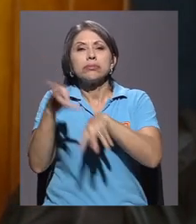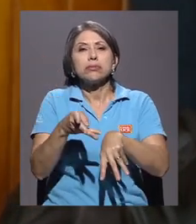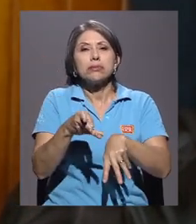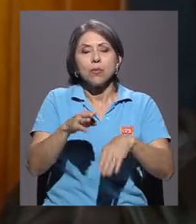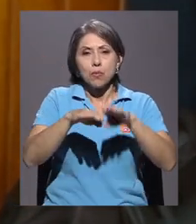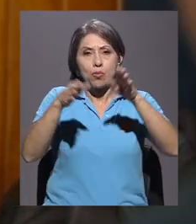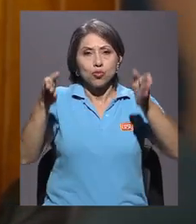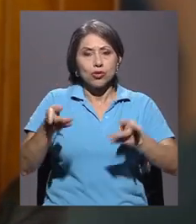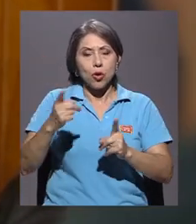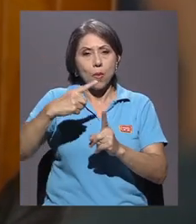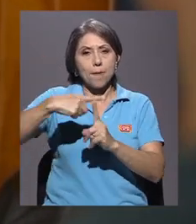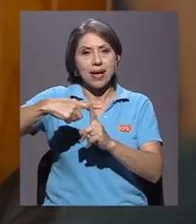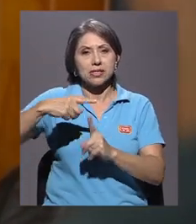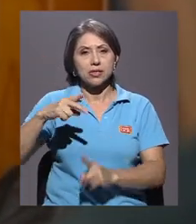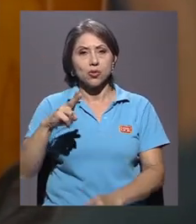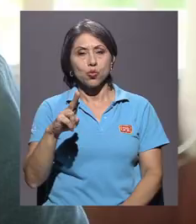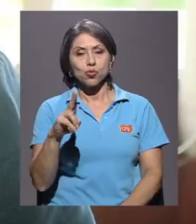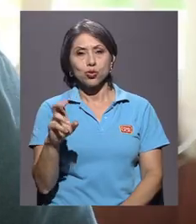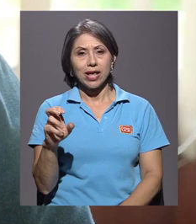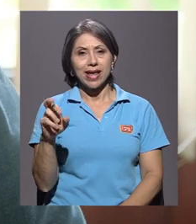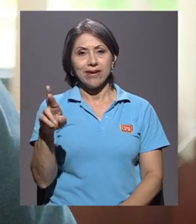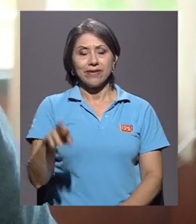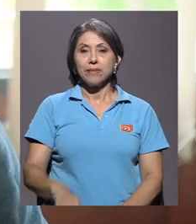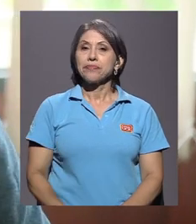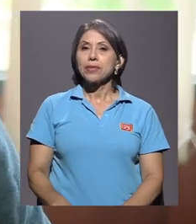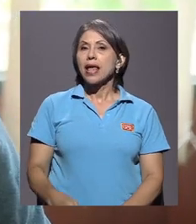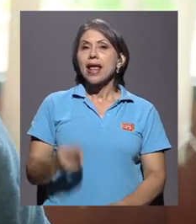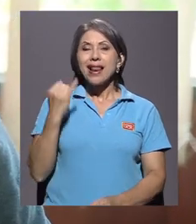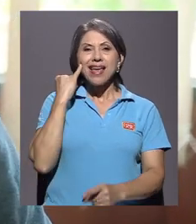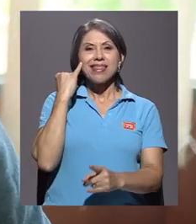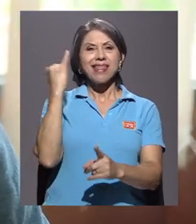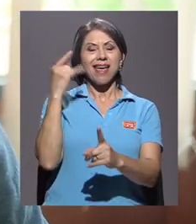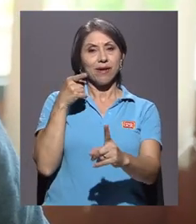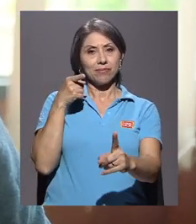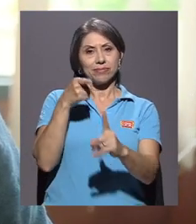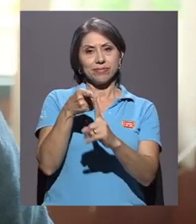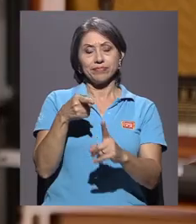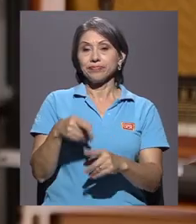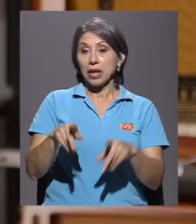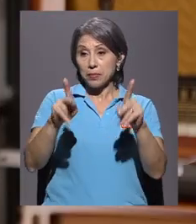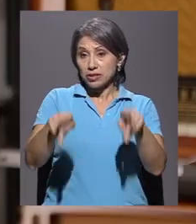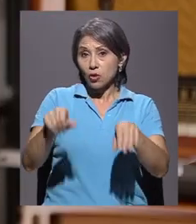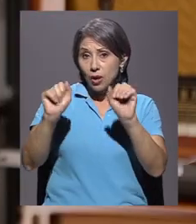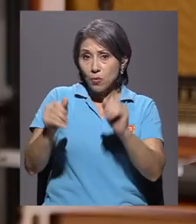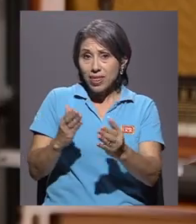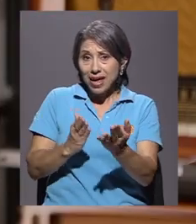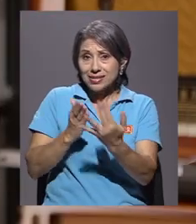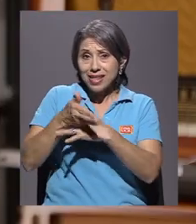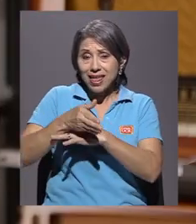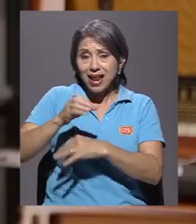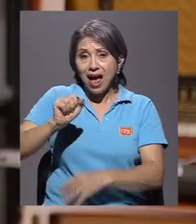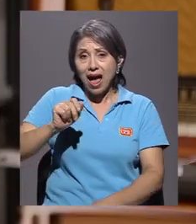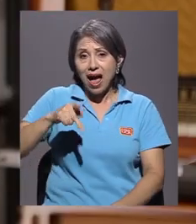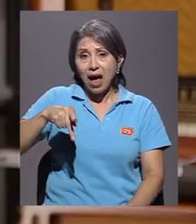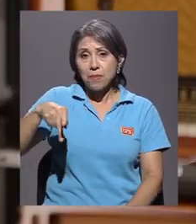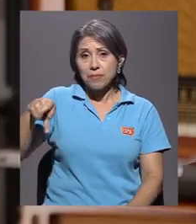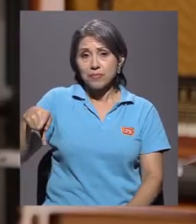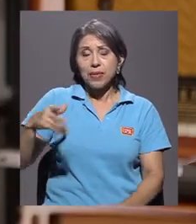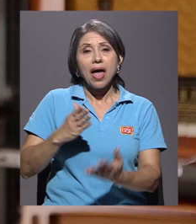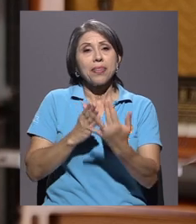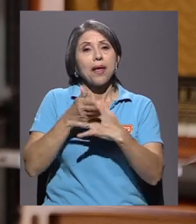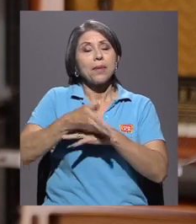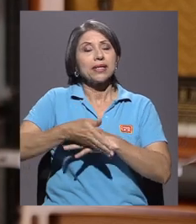La idea es que esto funcione como una app que la persona puede acceder por medio de su teléfono celular